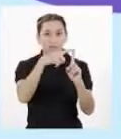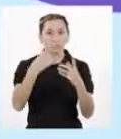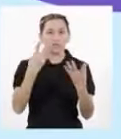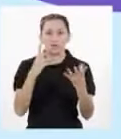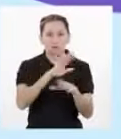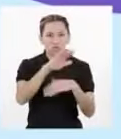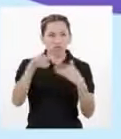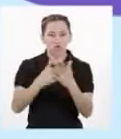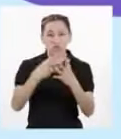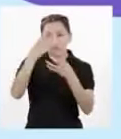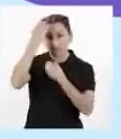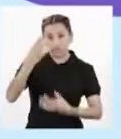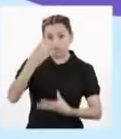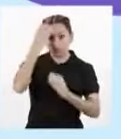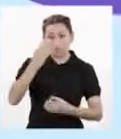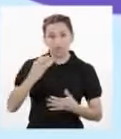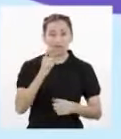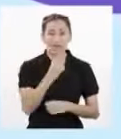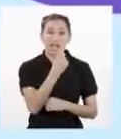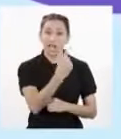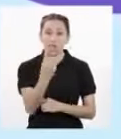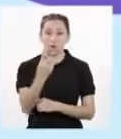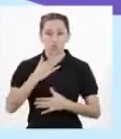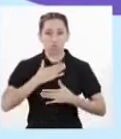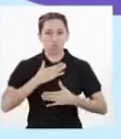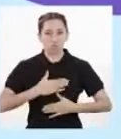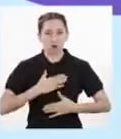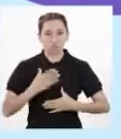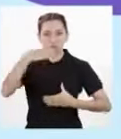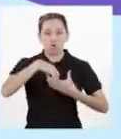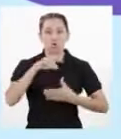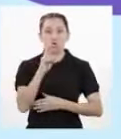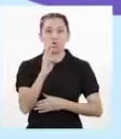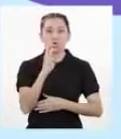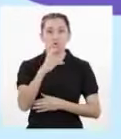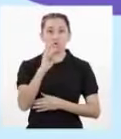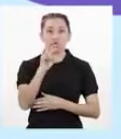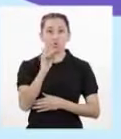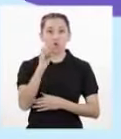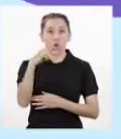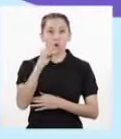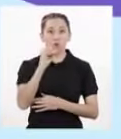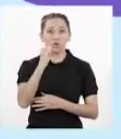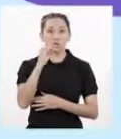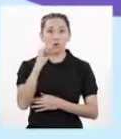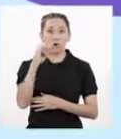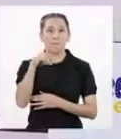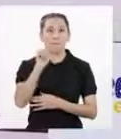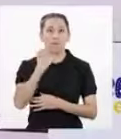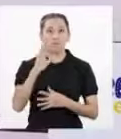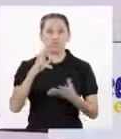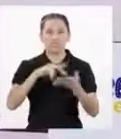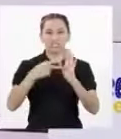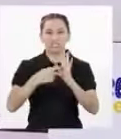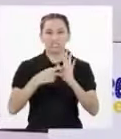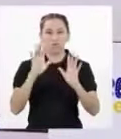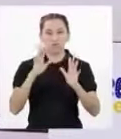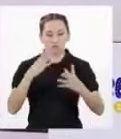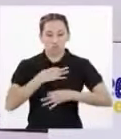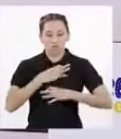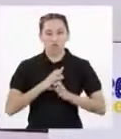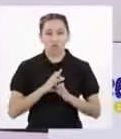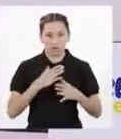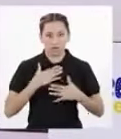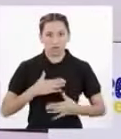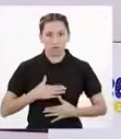información que poseemos en cada uno de nuestros cromosomas E interpretar su significado y funcionamiento ¿Cuál podría